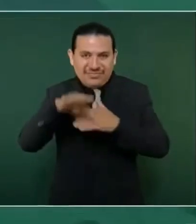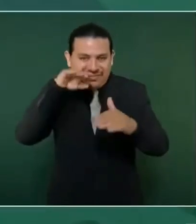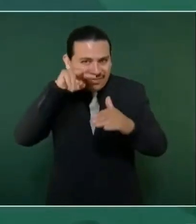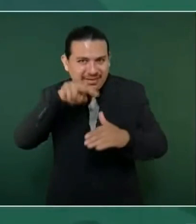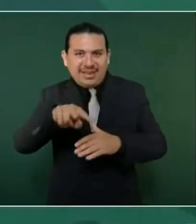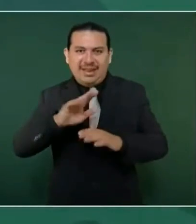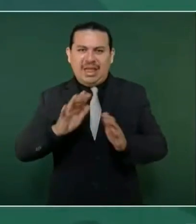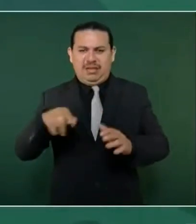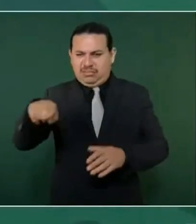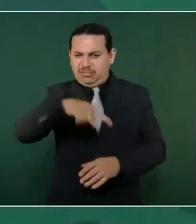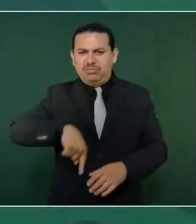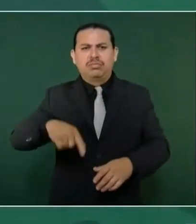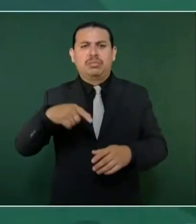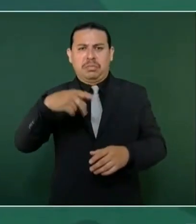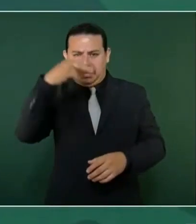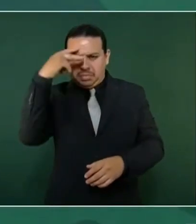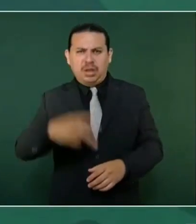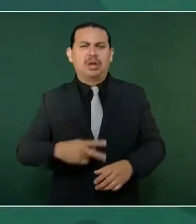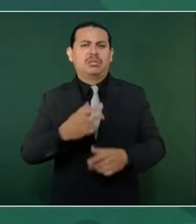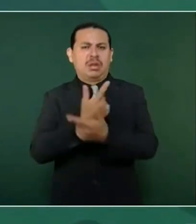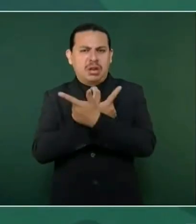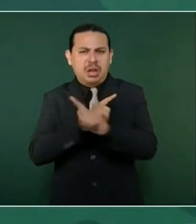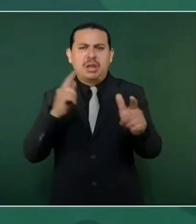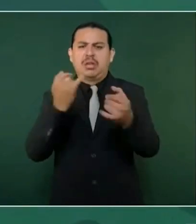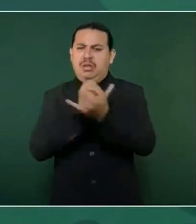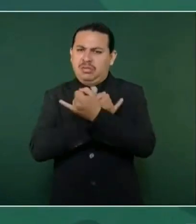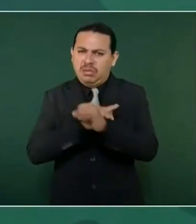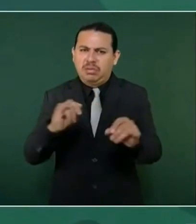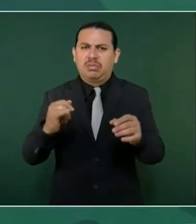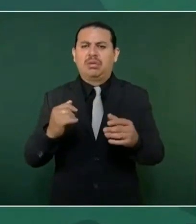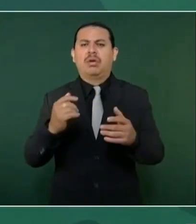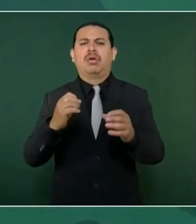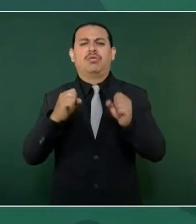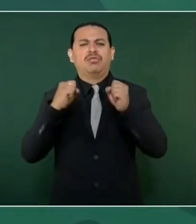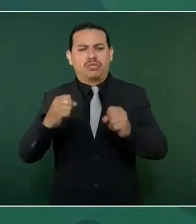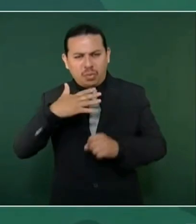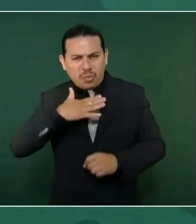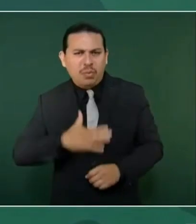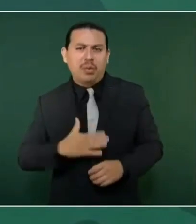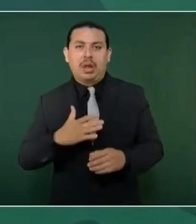somos libres, somos independientes, somos soberanos